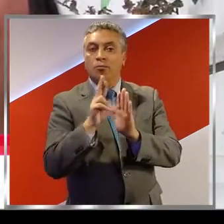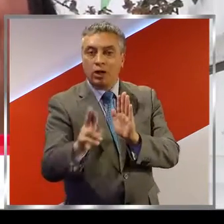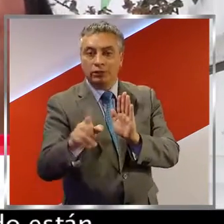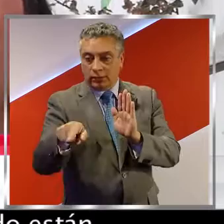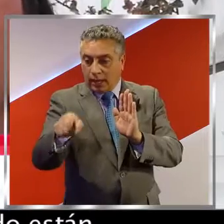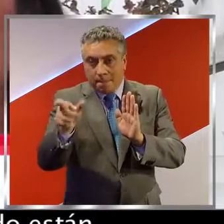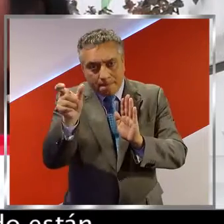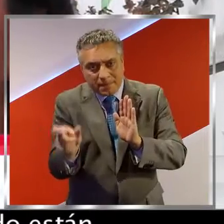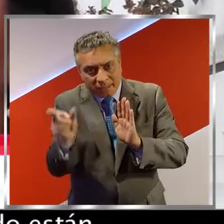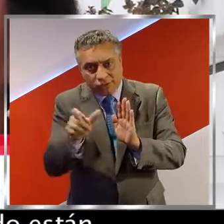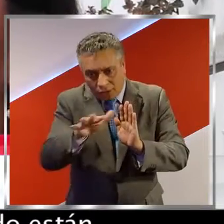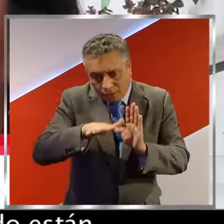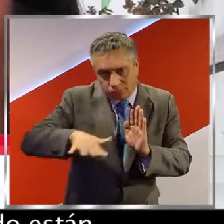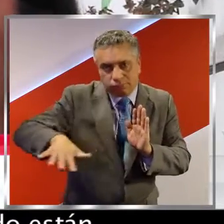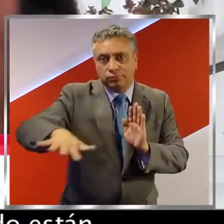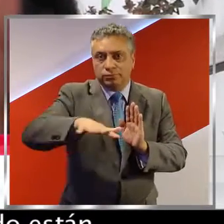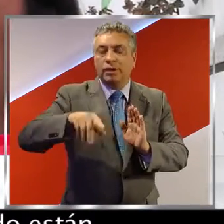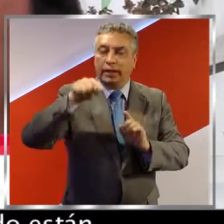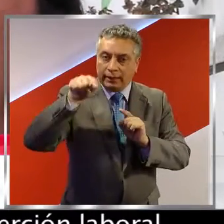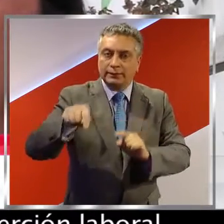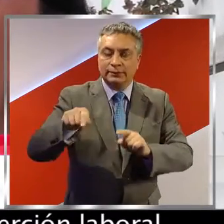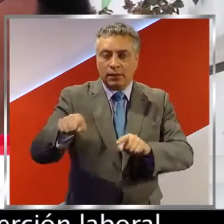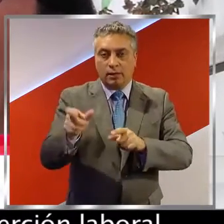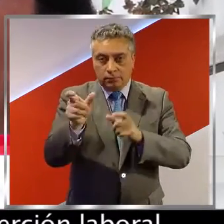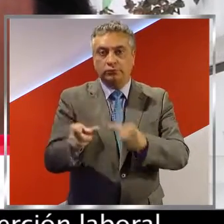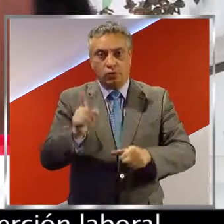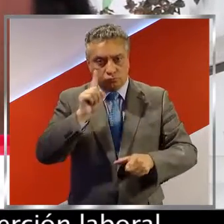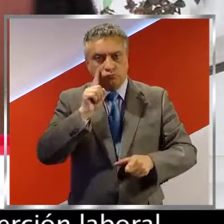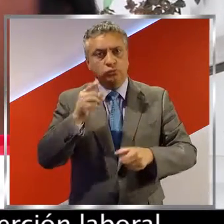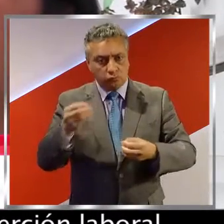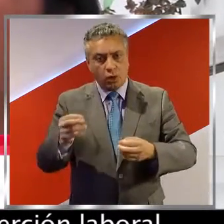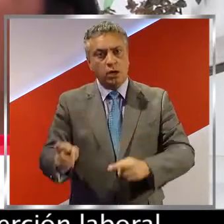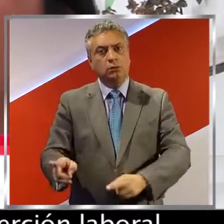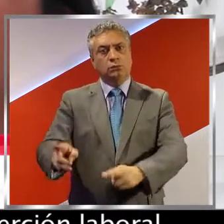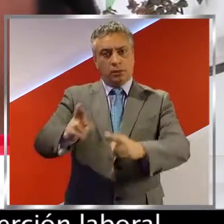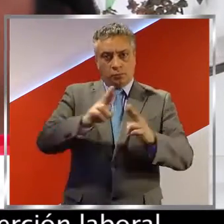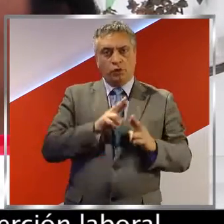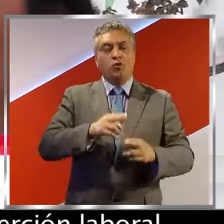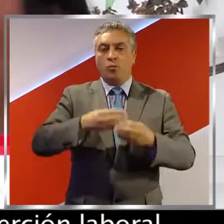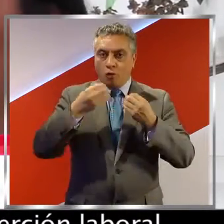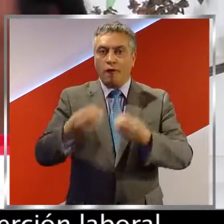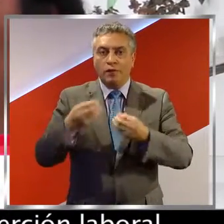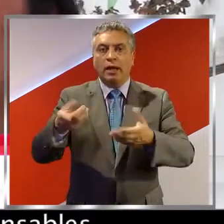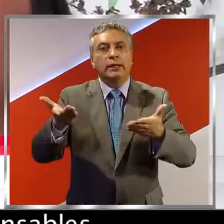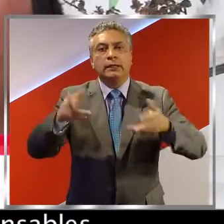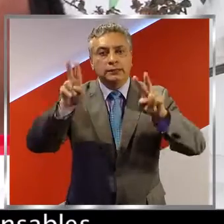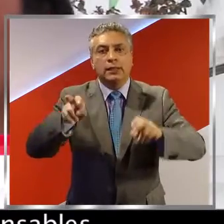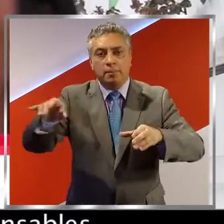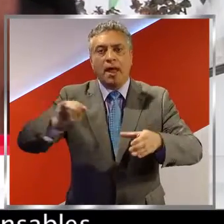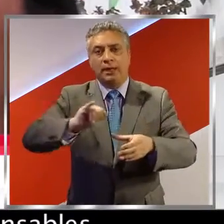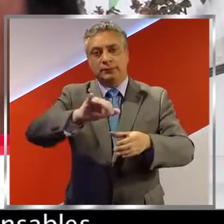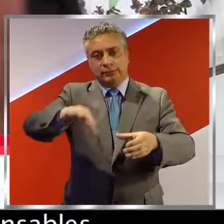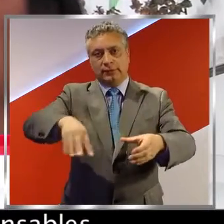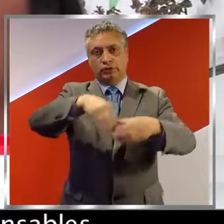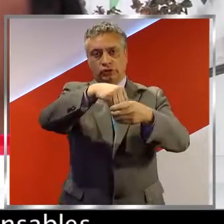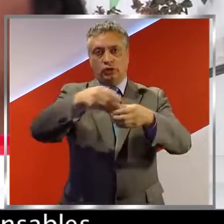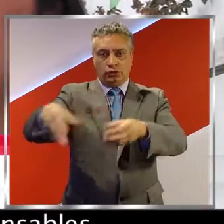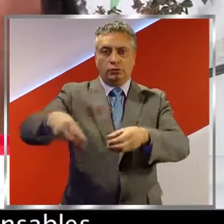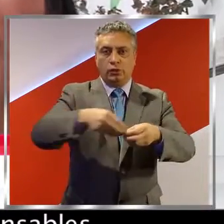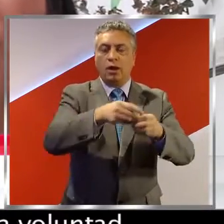son sujetos, que en el fondo están respondiendo muy bien a la inserción laboral. Son personas súper